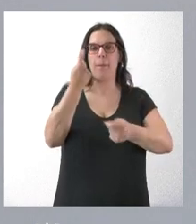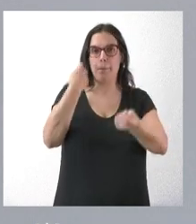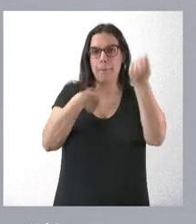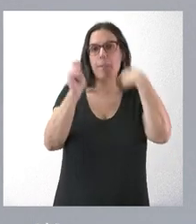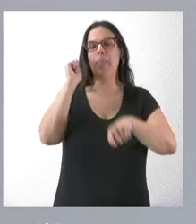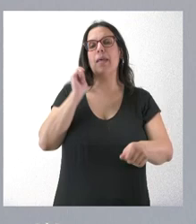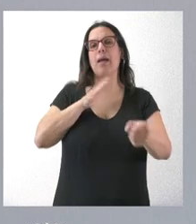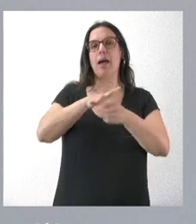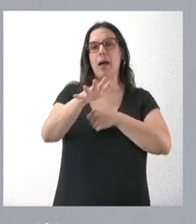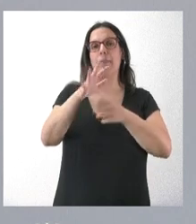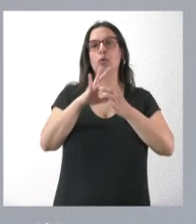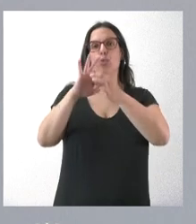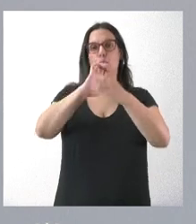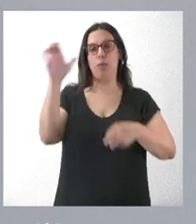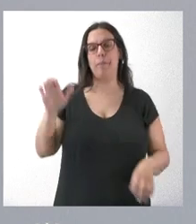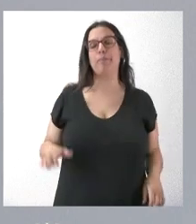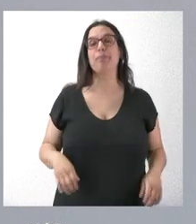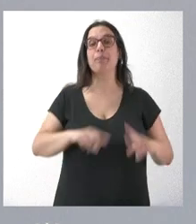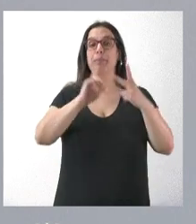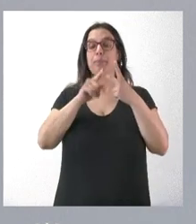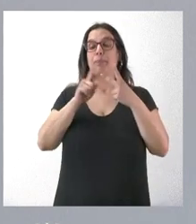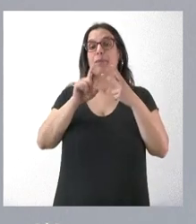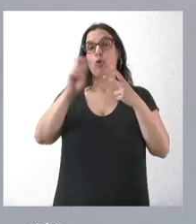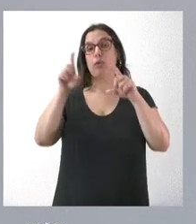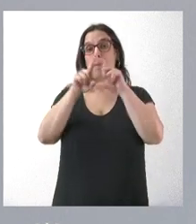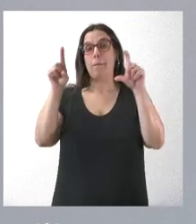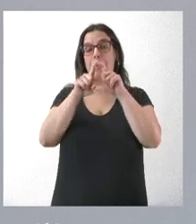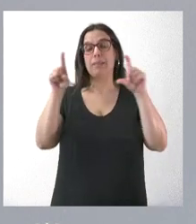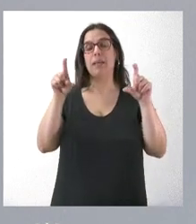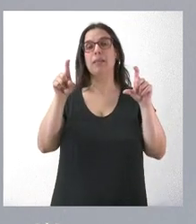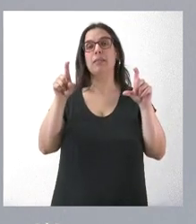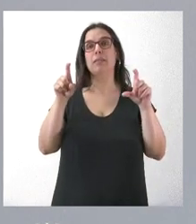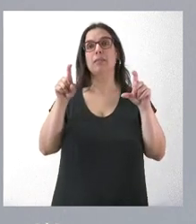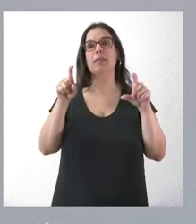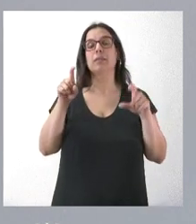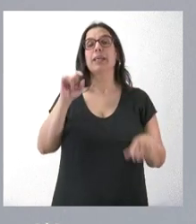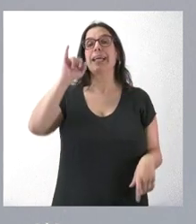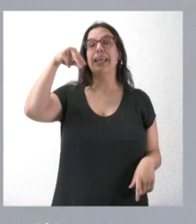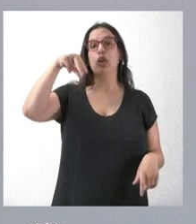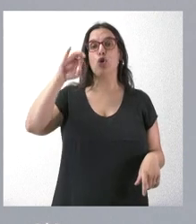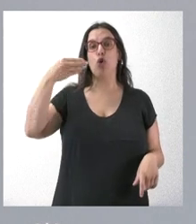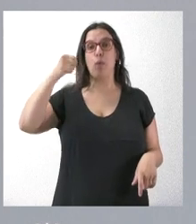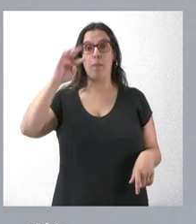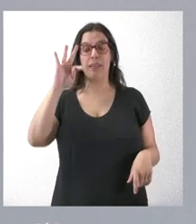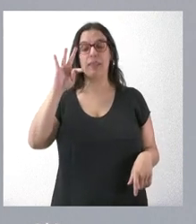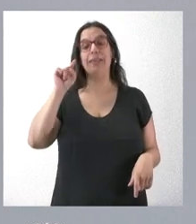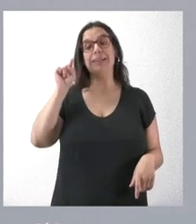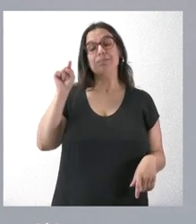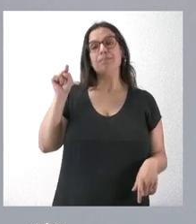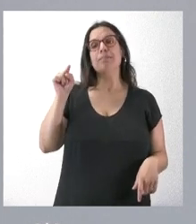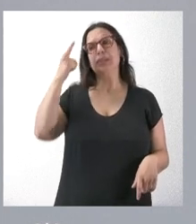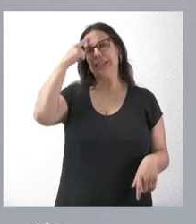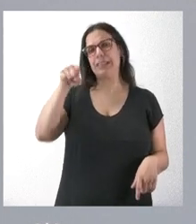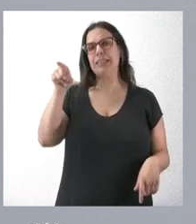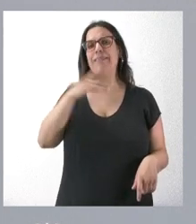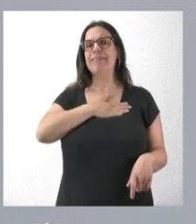ámbito de la Unión Europea. En el segundo caso concreto se refiere usted a Innovat. Innovat sabe usted que tenía la